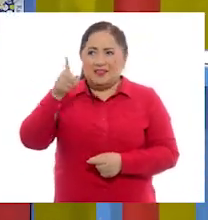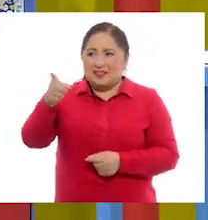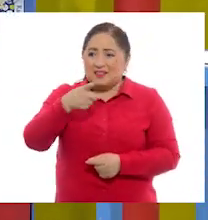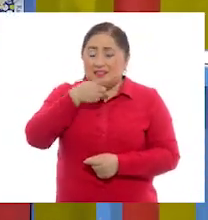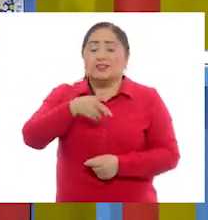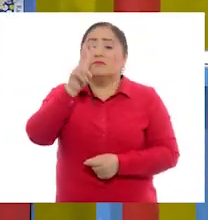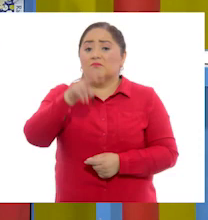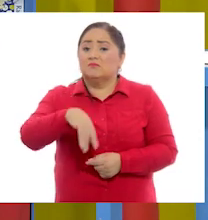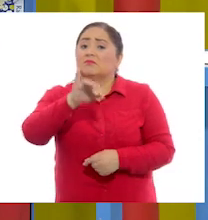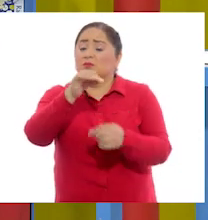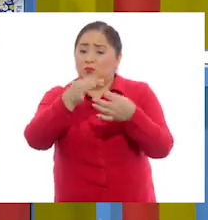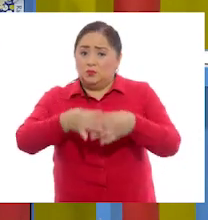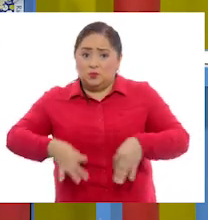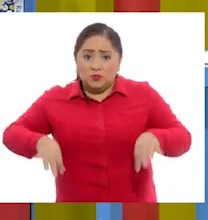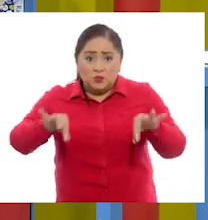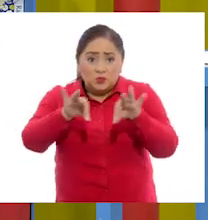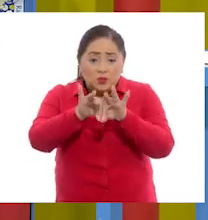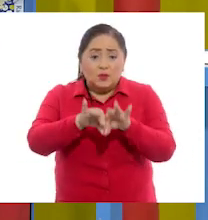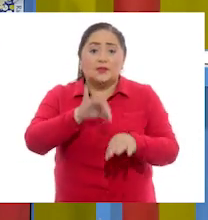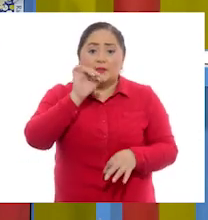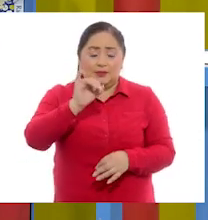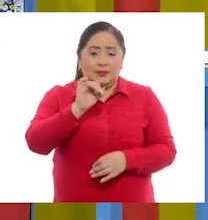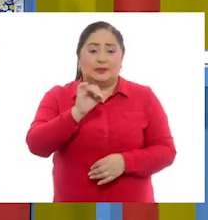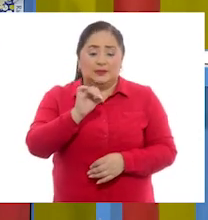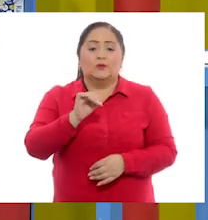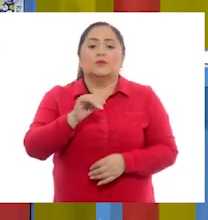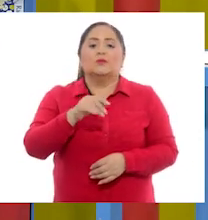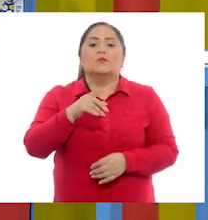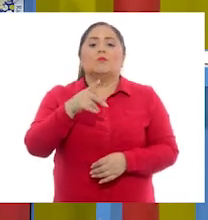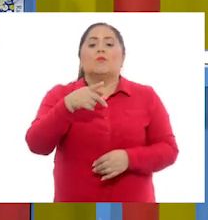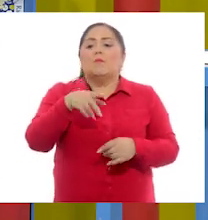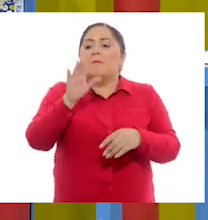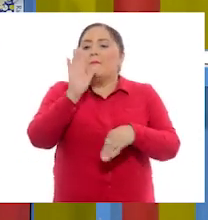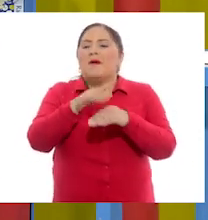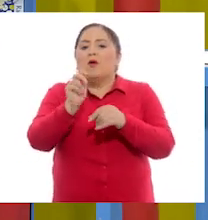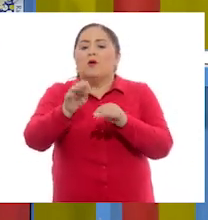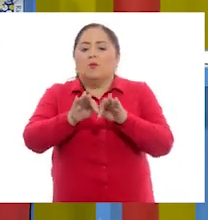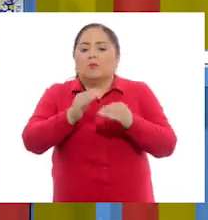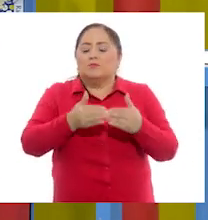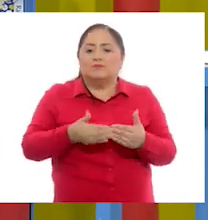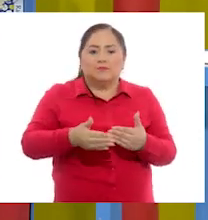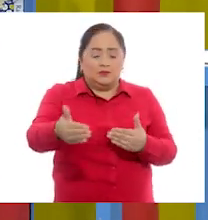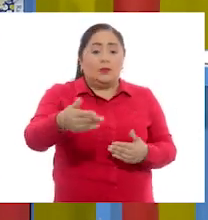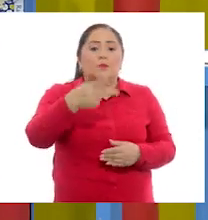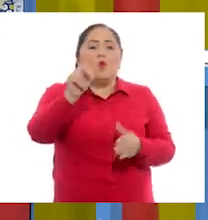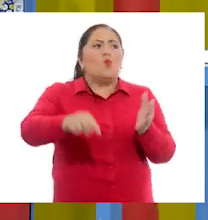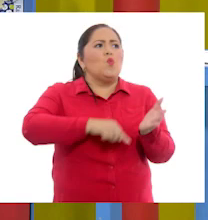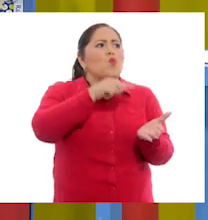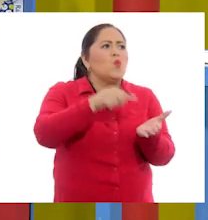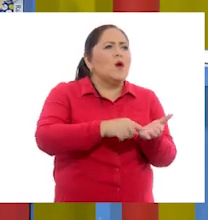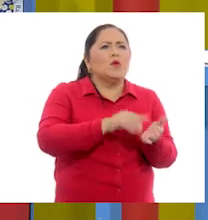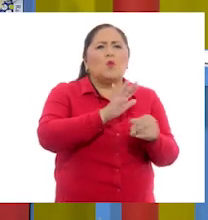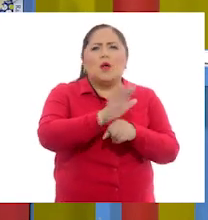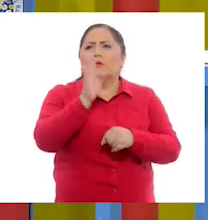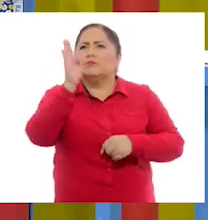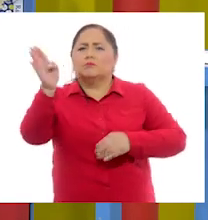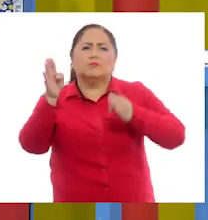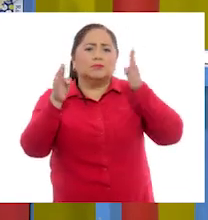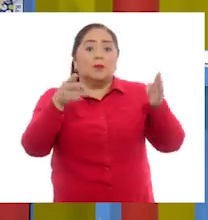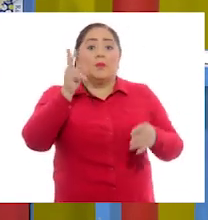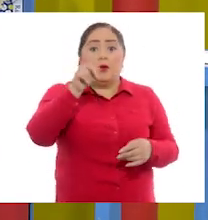decir es muy importante y es uno de los elementos que vamos a estar trabajando, los lugares de referencia.